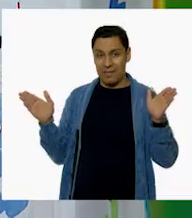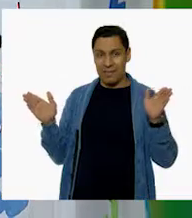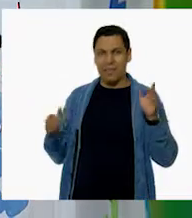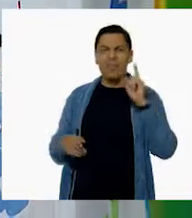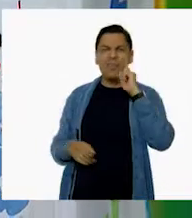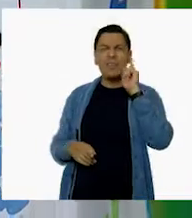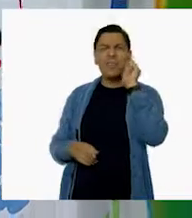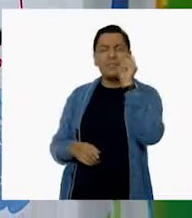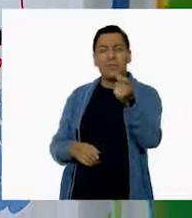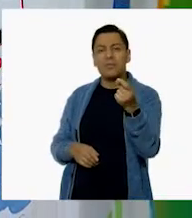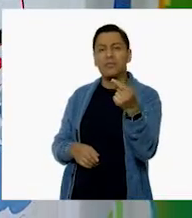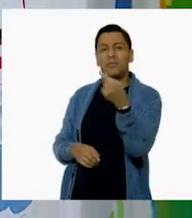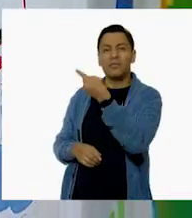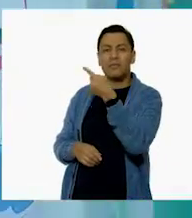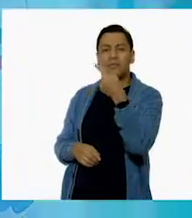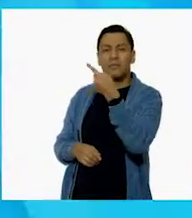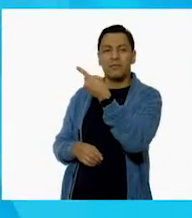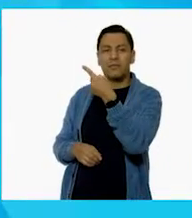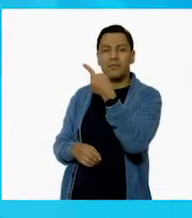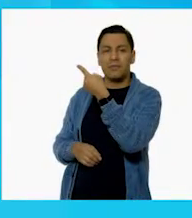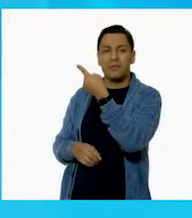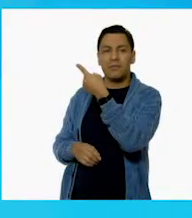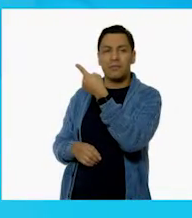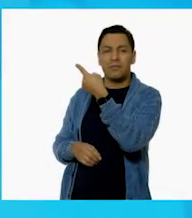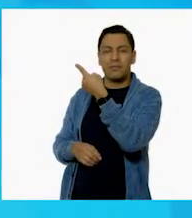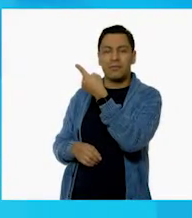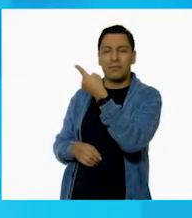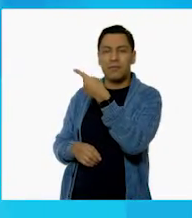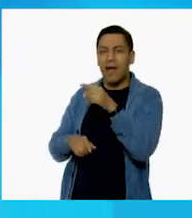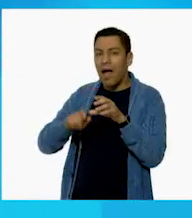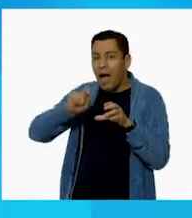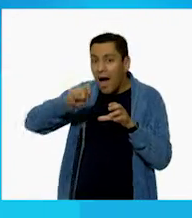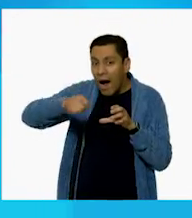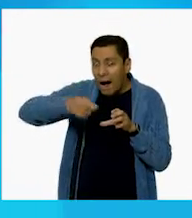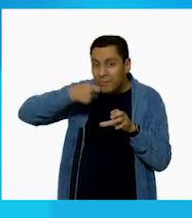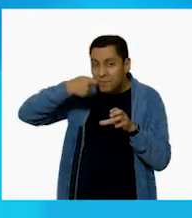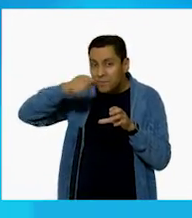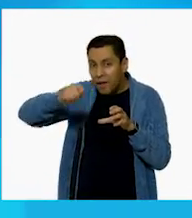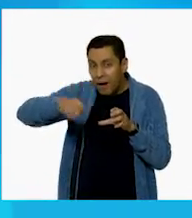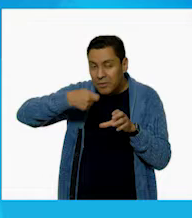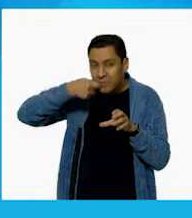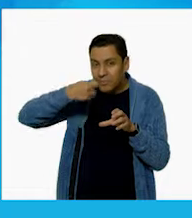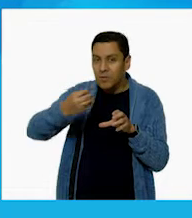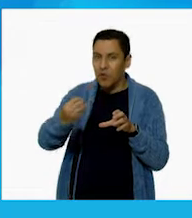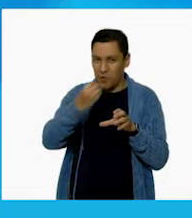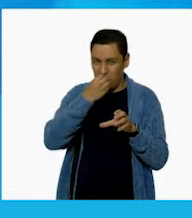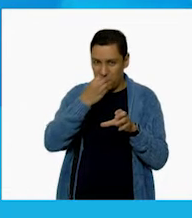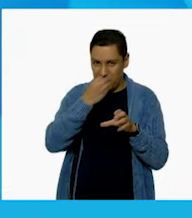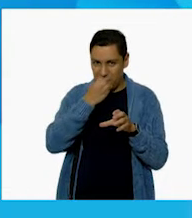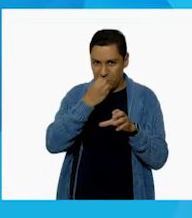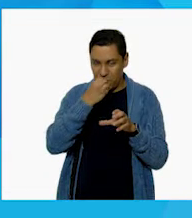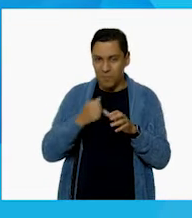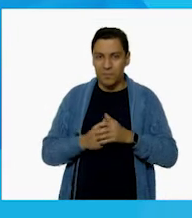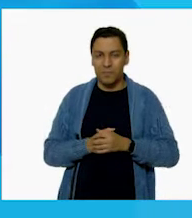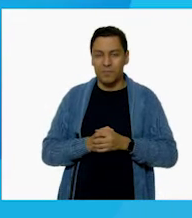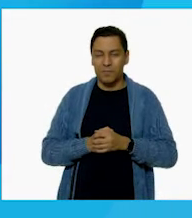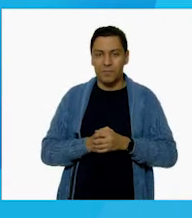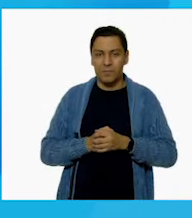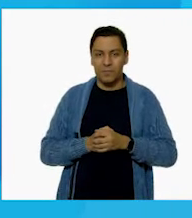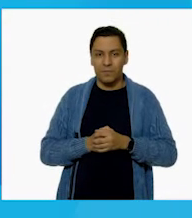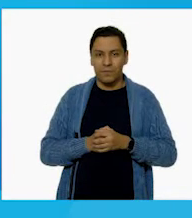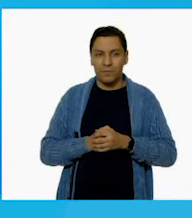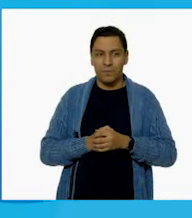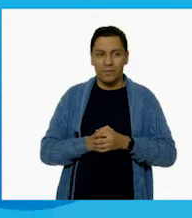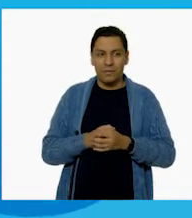¿Qué estás viendo aquí, Luria? A ver. ¿Está comiendo? Ajá. ¡Ay! Es